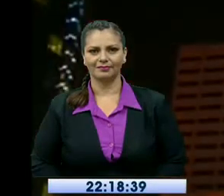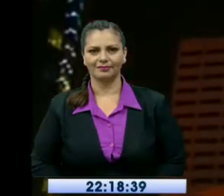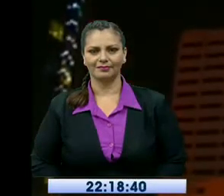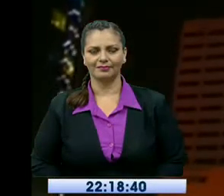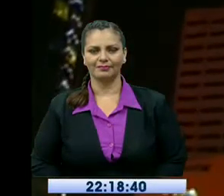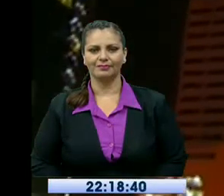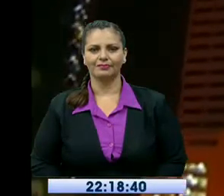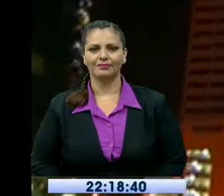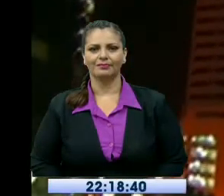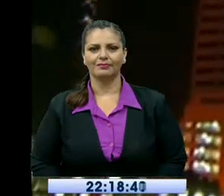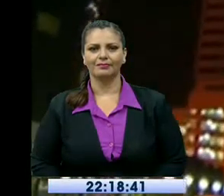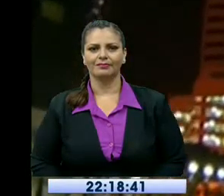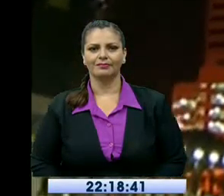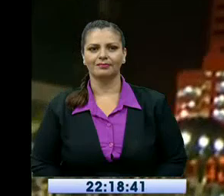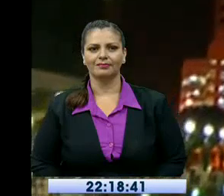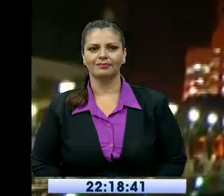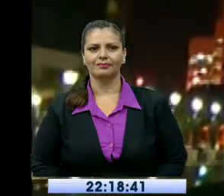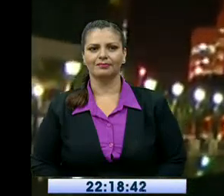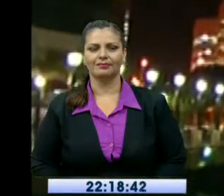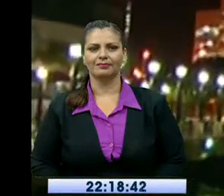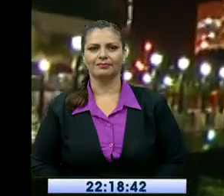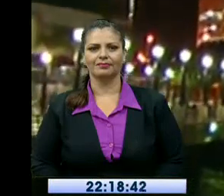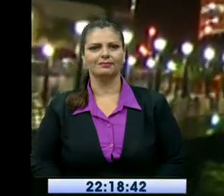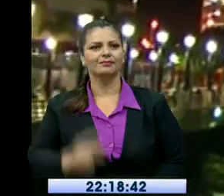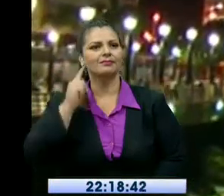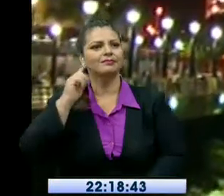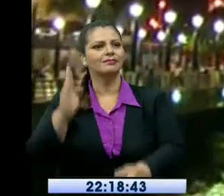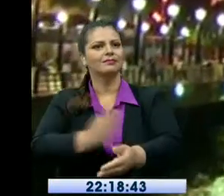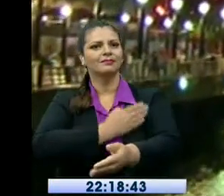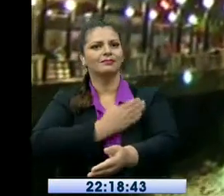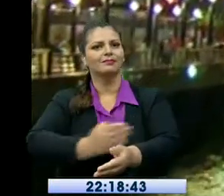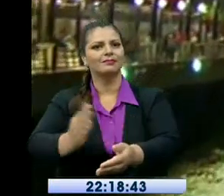Guayaquil, cuánto yo